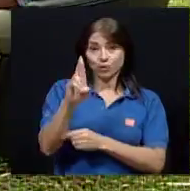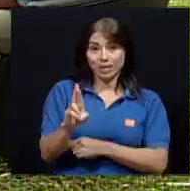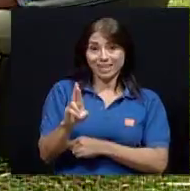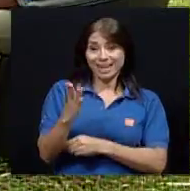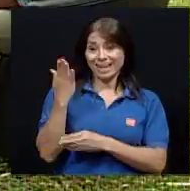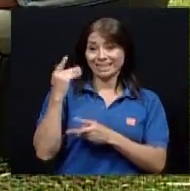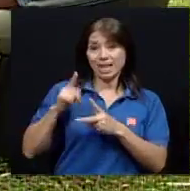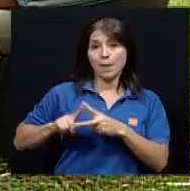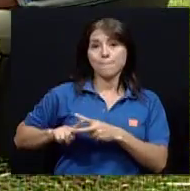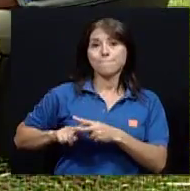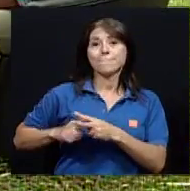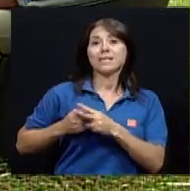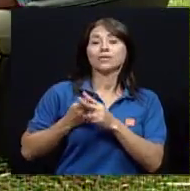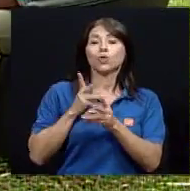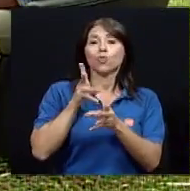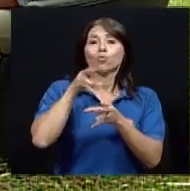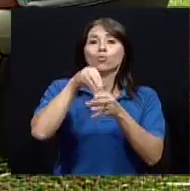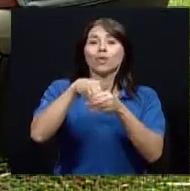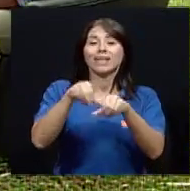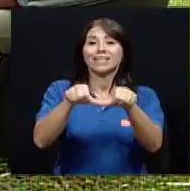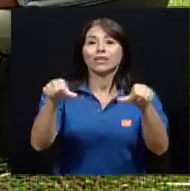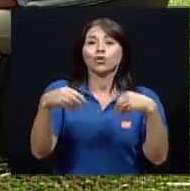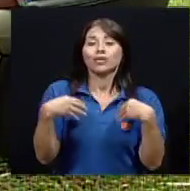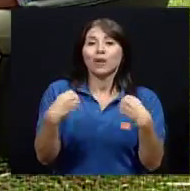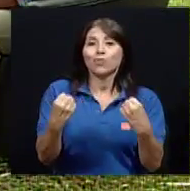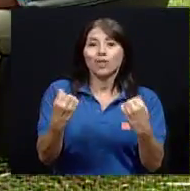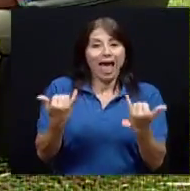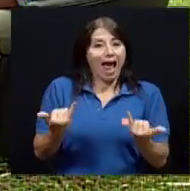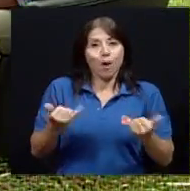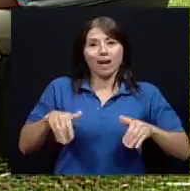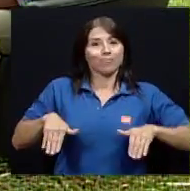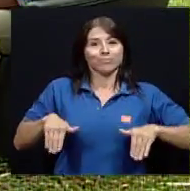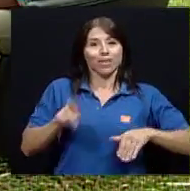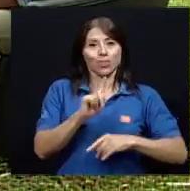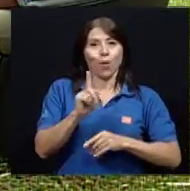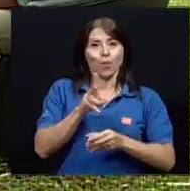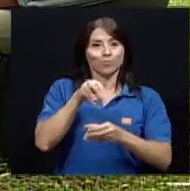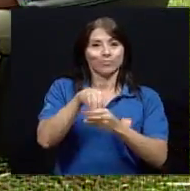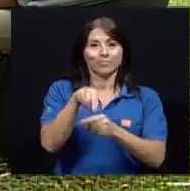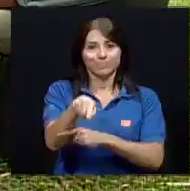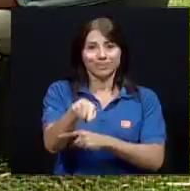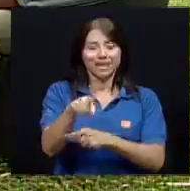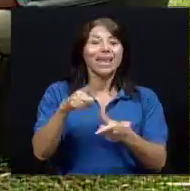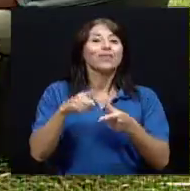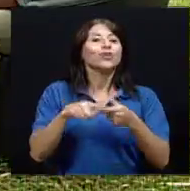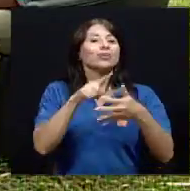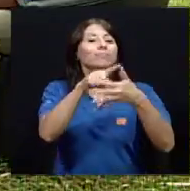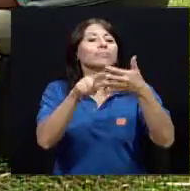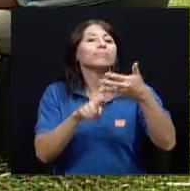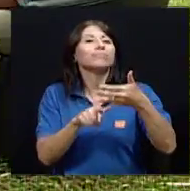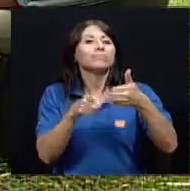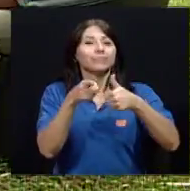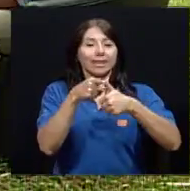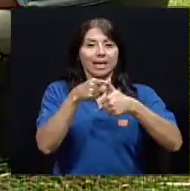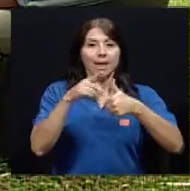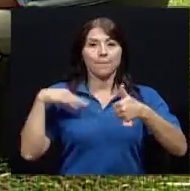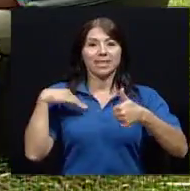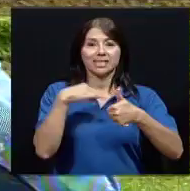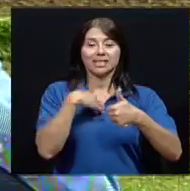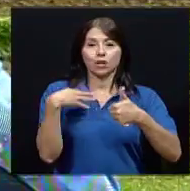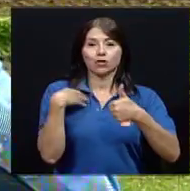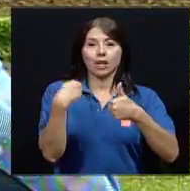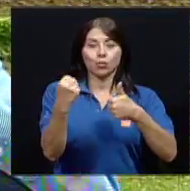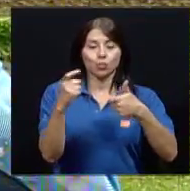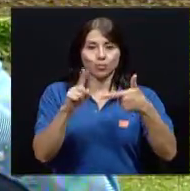ya no es parte del sector salud en este momento. Entonces, tenemos que, básicamente, está conformada por el Ministerio de Salud, por la Caja del Seguro